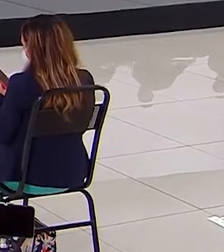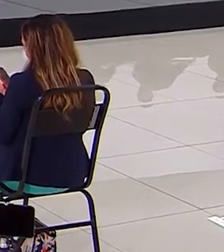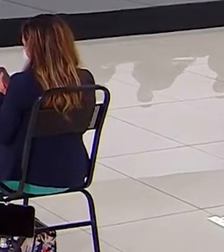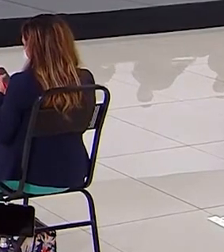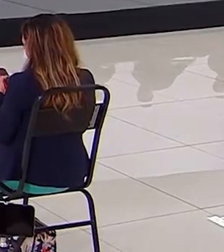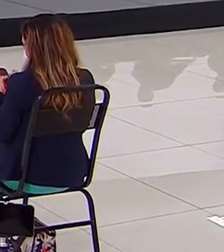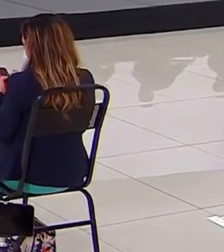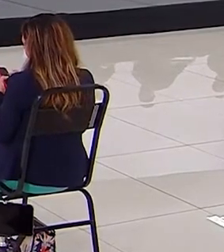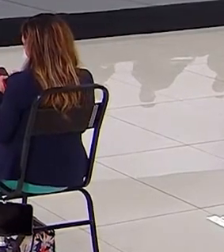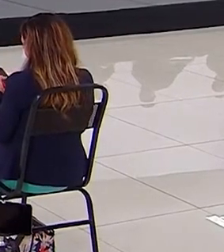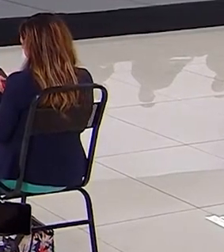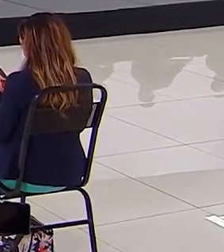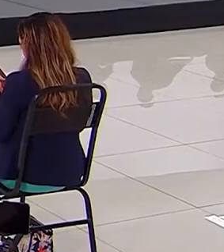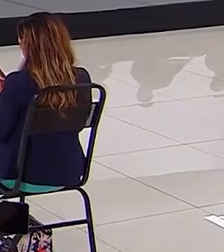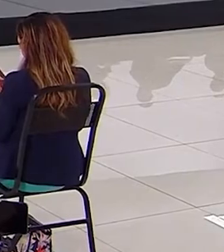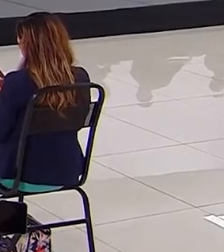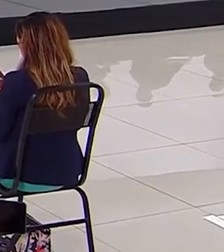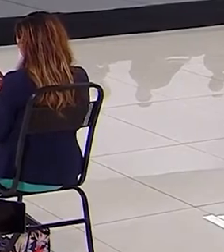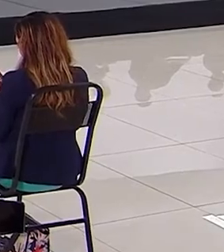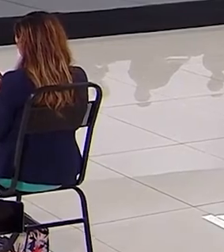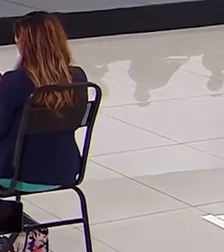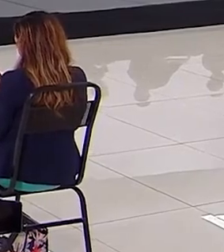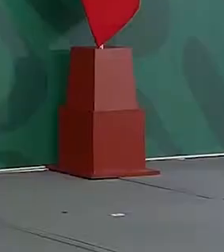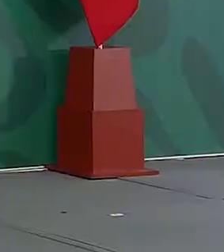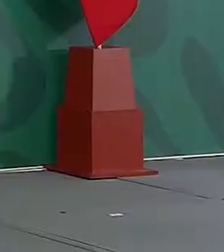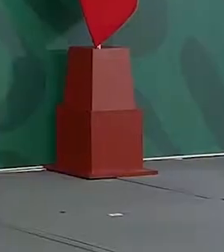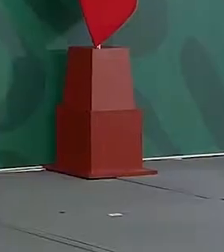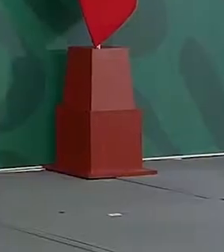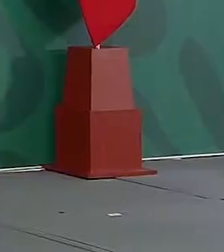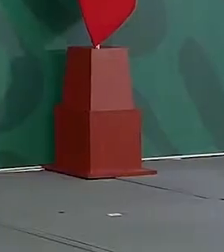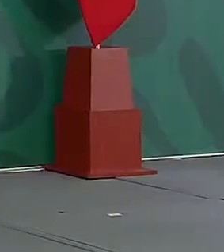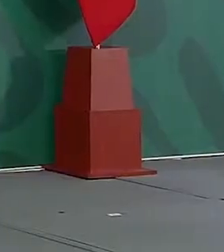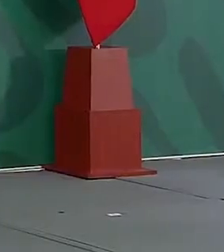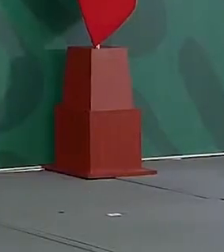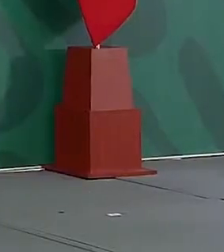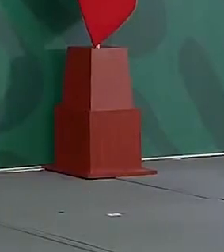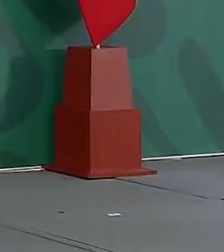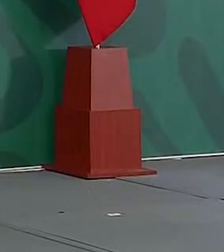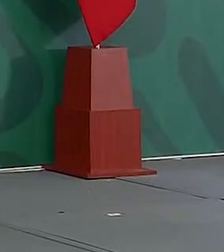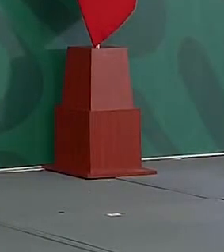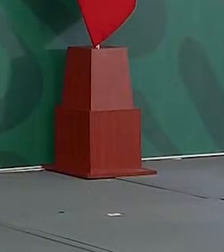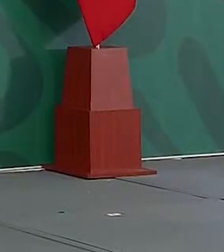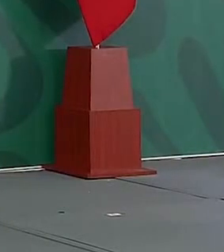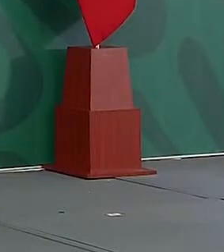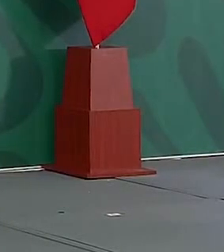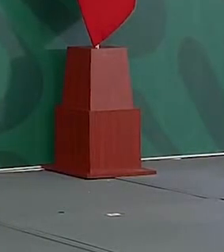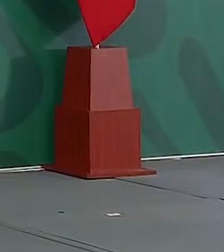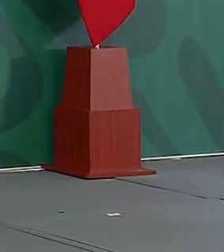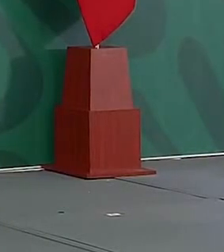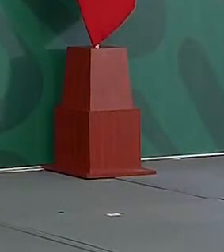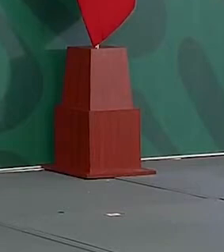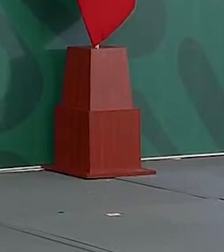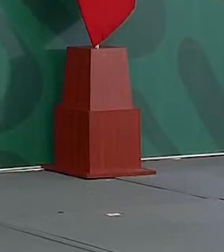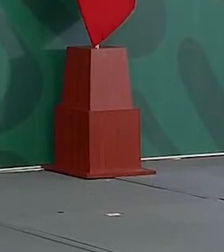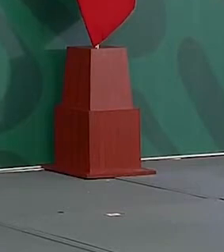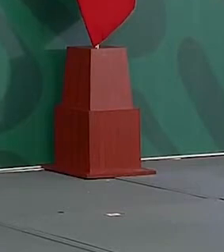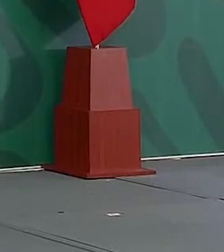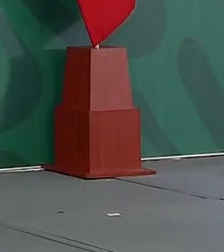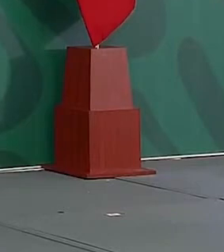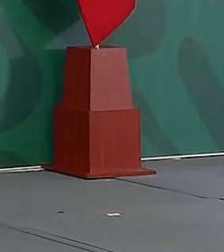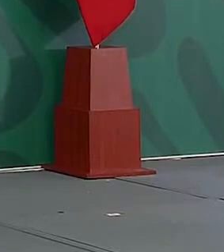empresas, o una empresa y la Secretaría de la